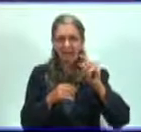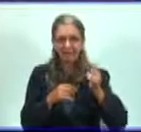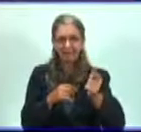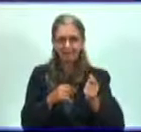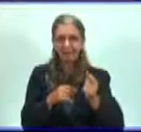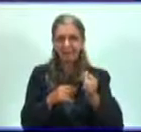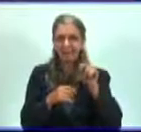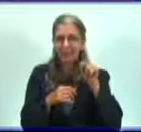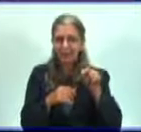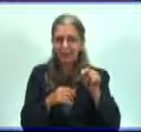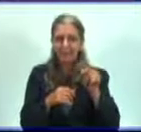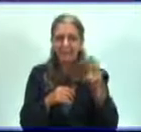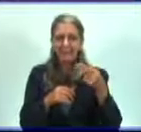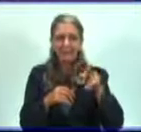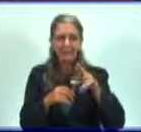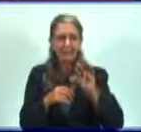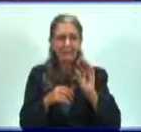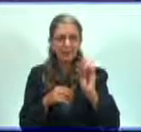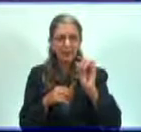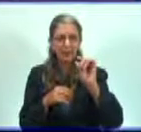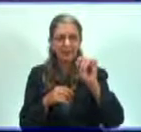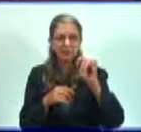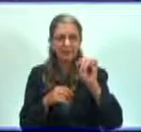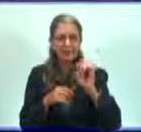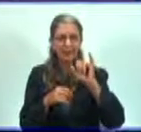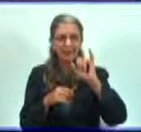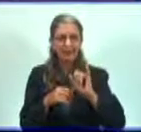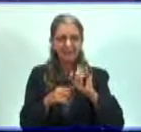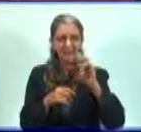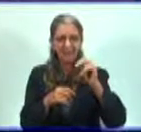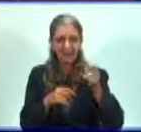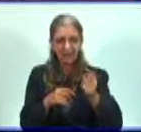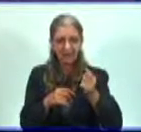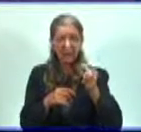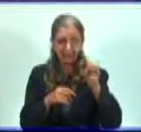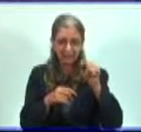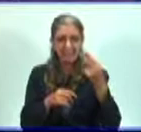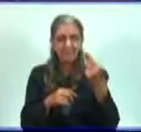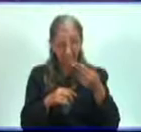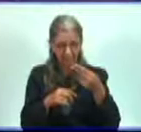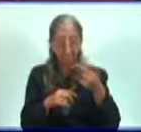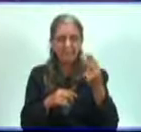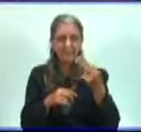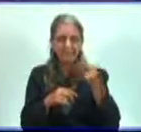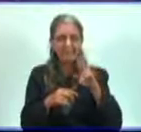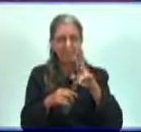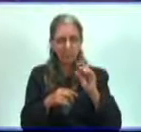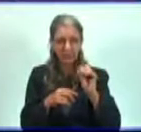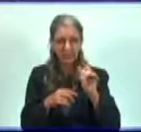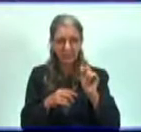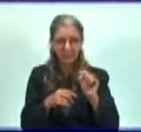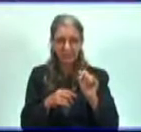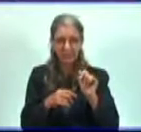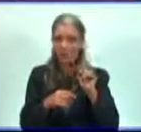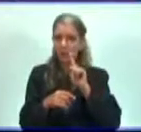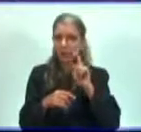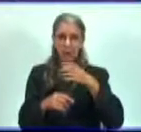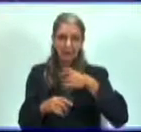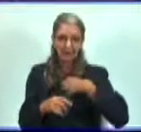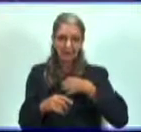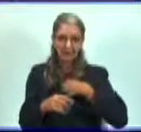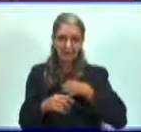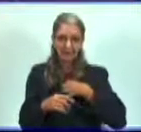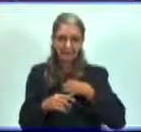que no posee metabolismo propio. Al no poseer metabolismo propio, por eso son